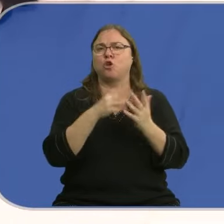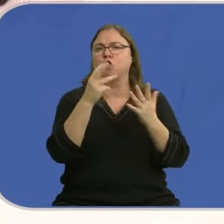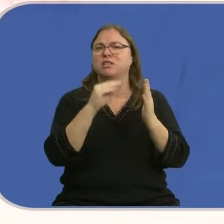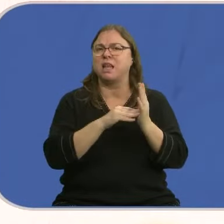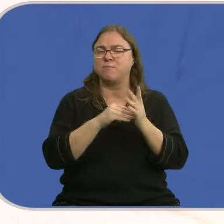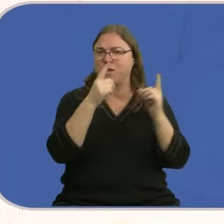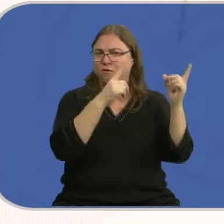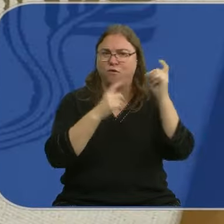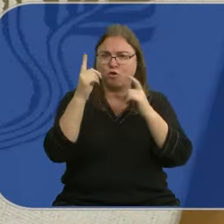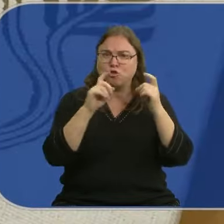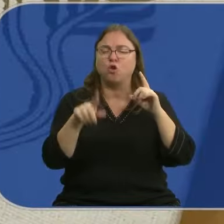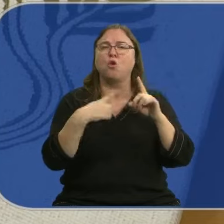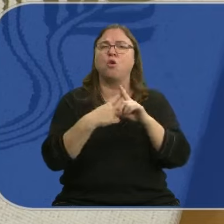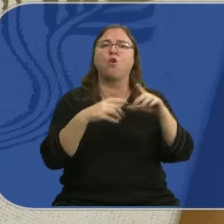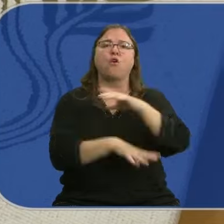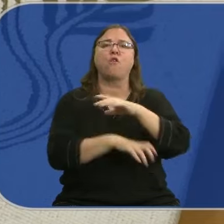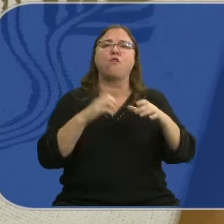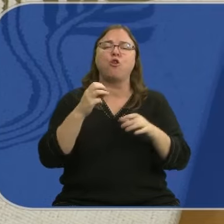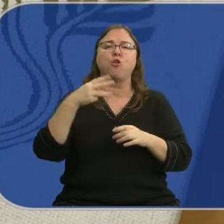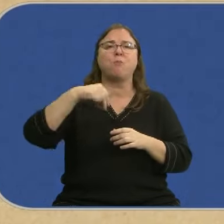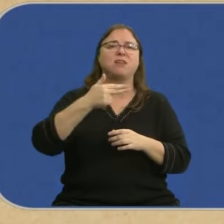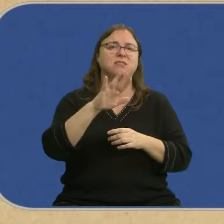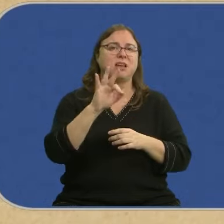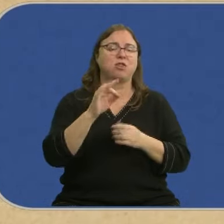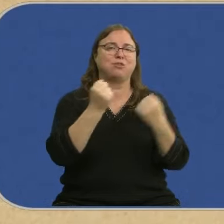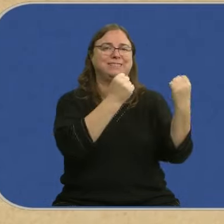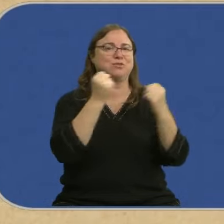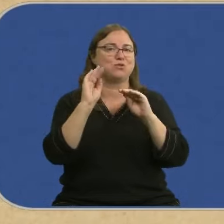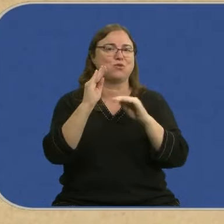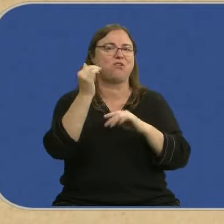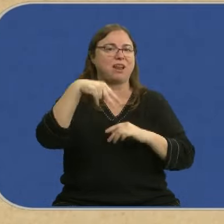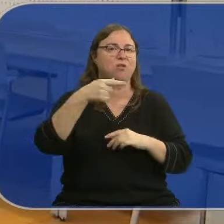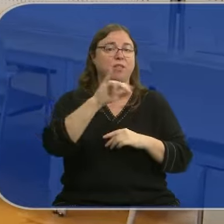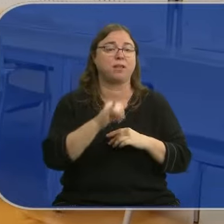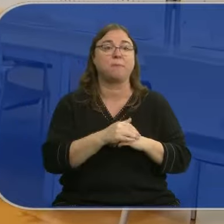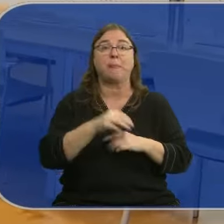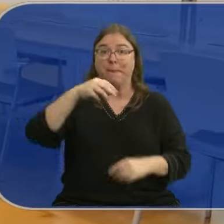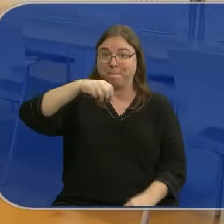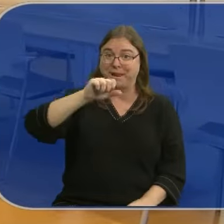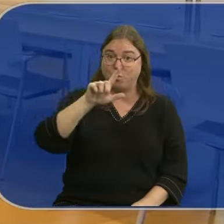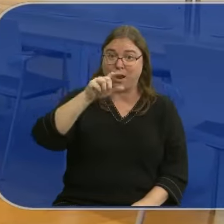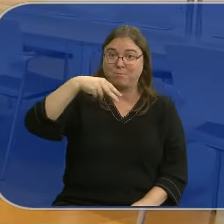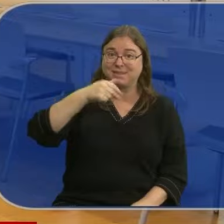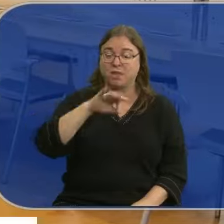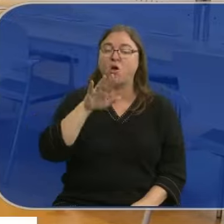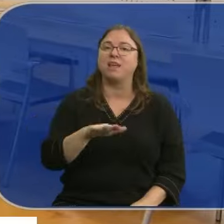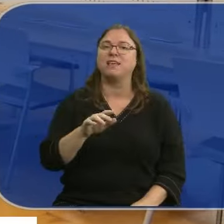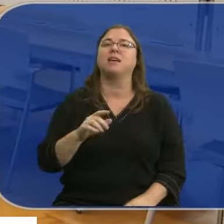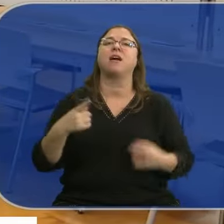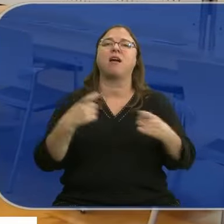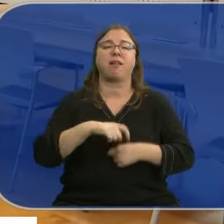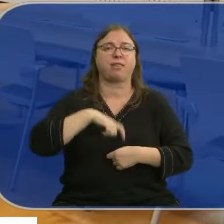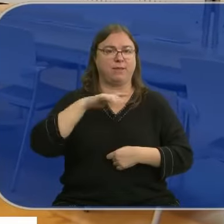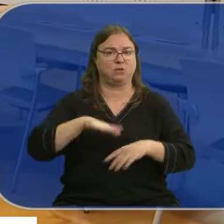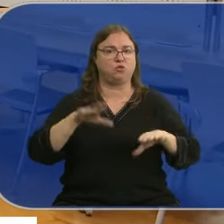.000 fotografías de la provincia o los fondos machadianos de la institución Fernán González. Manuel Machado, que estuvo aquí en Burgos durante la Guerra Civil,